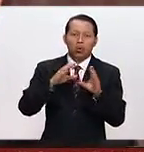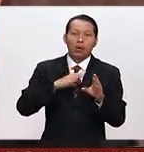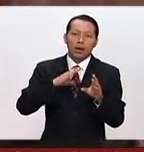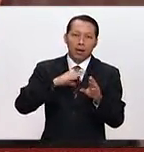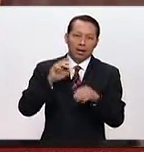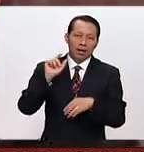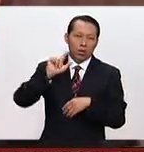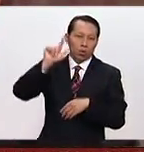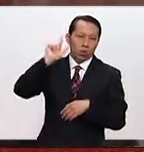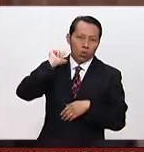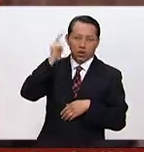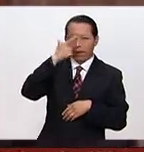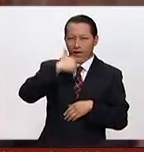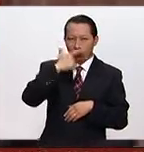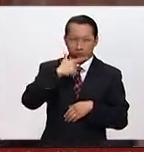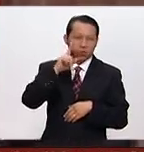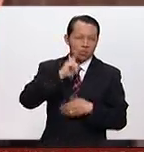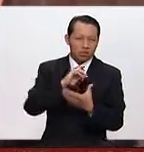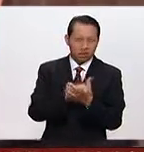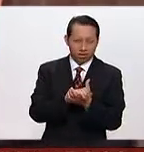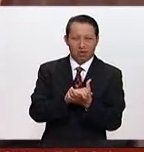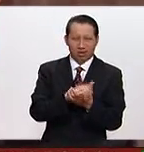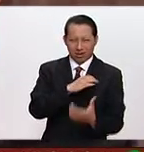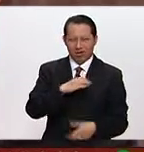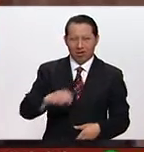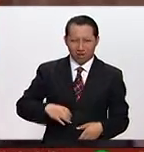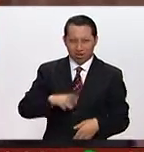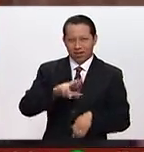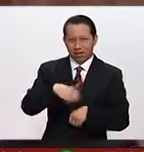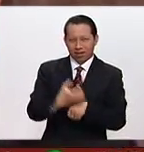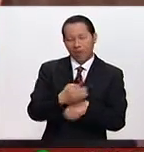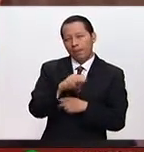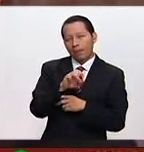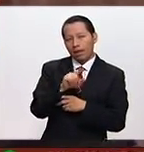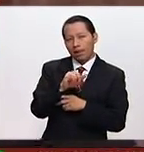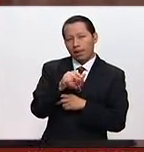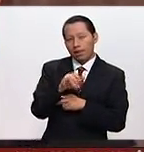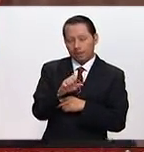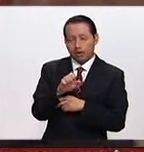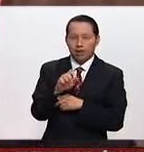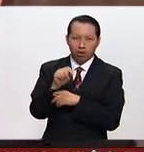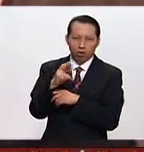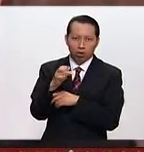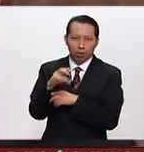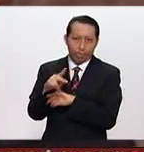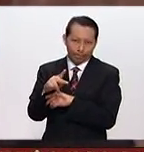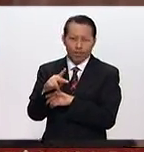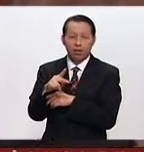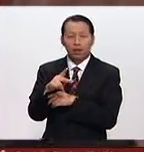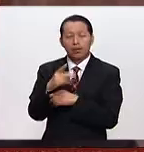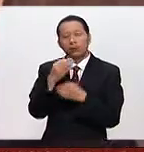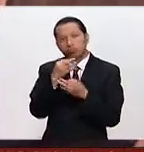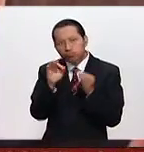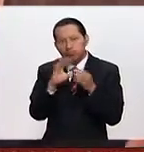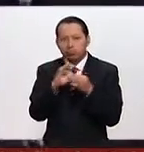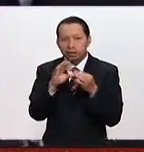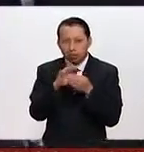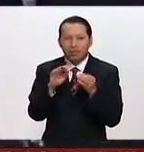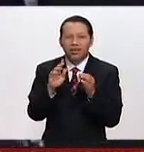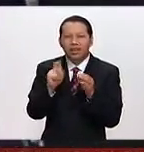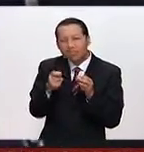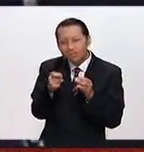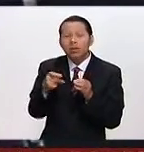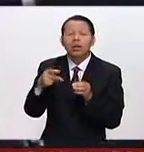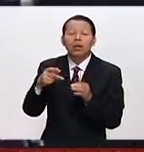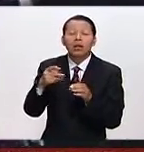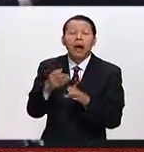que dio el lunes por la noche la esposa del candidato republicano, Melania Trump, habían sido virtualmente plagiados de un discurso